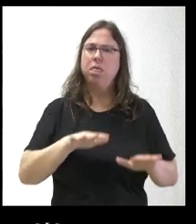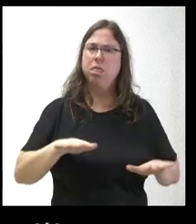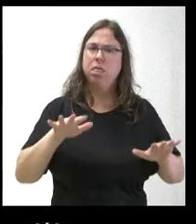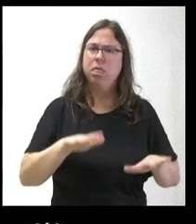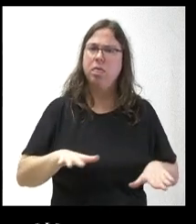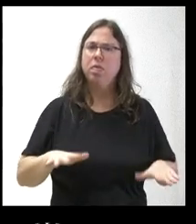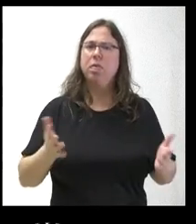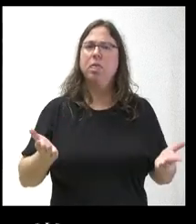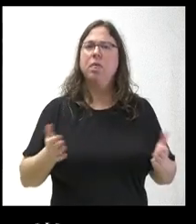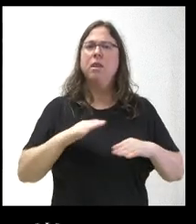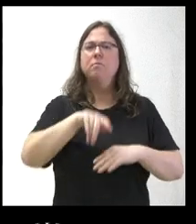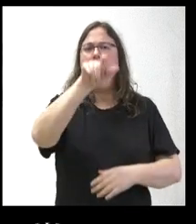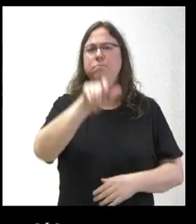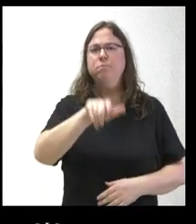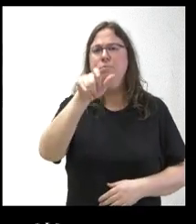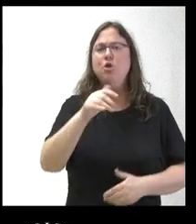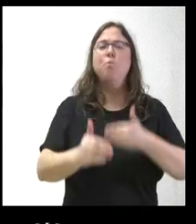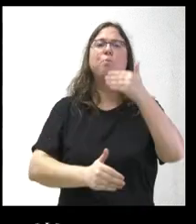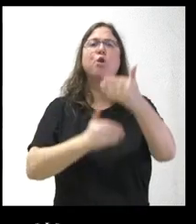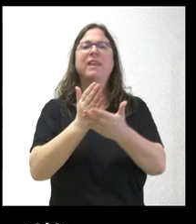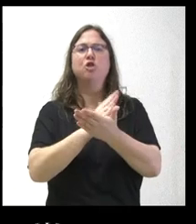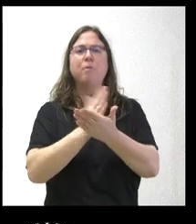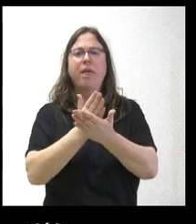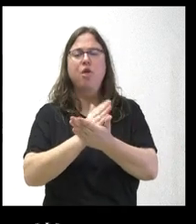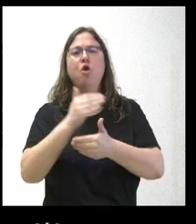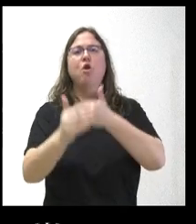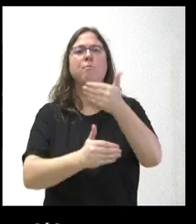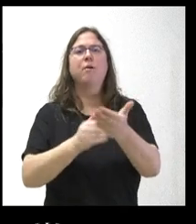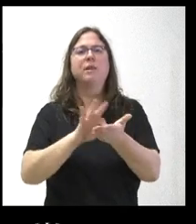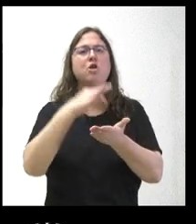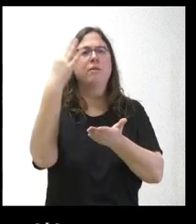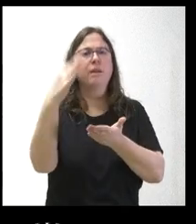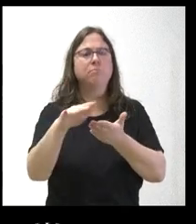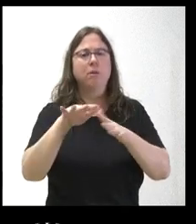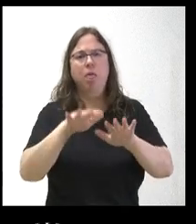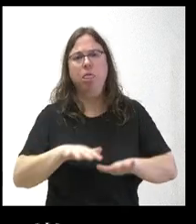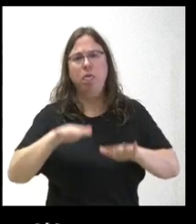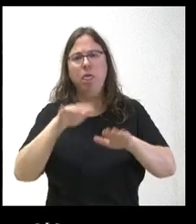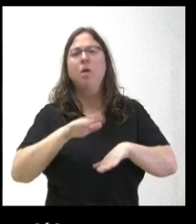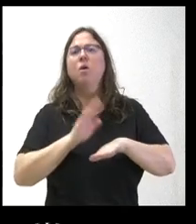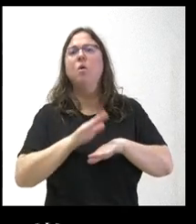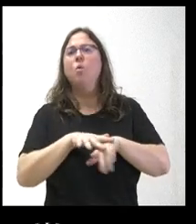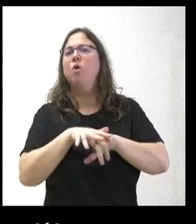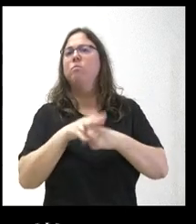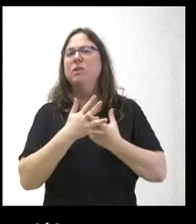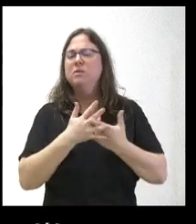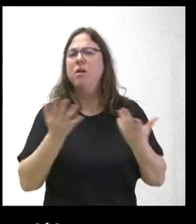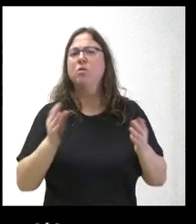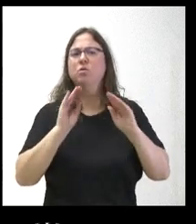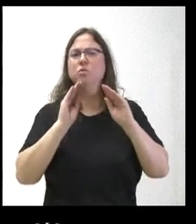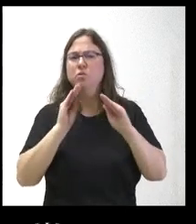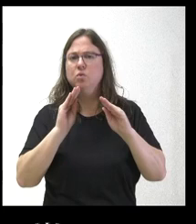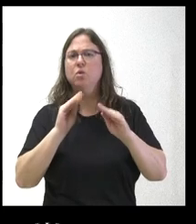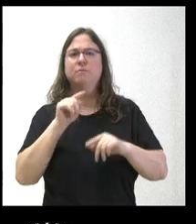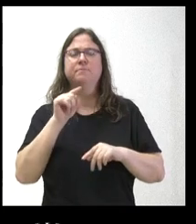los procesos de mediación y de despido, ralentización debida a la situación en que se encuentra el organismo, donde